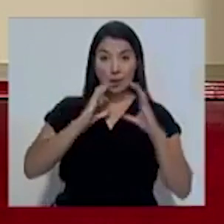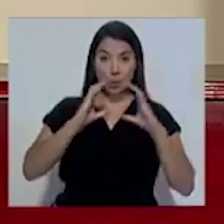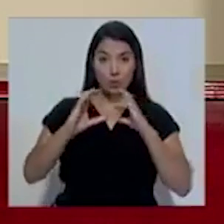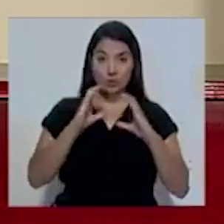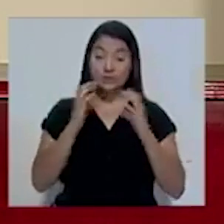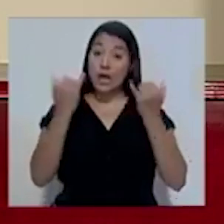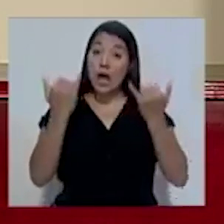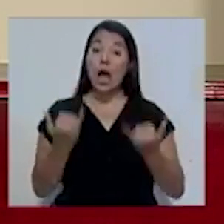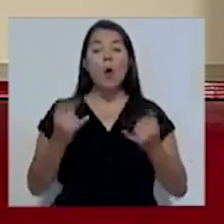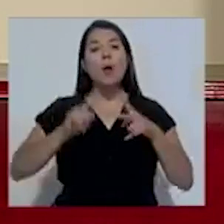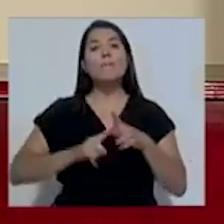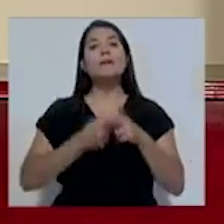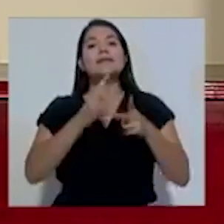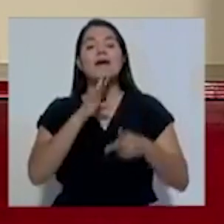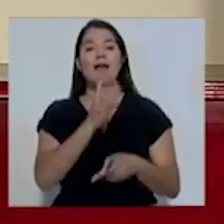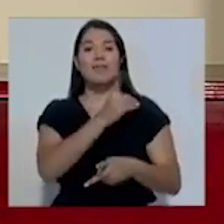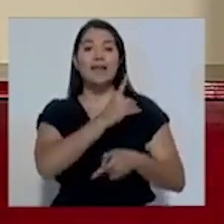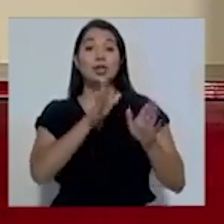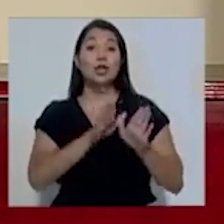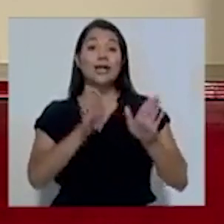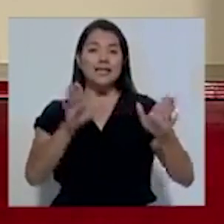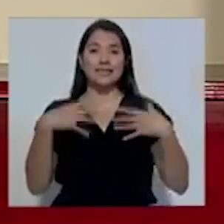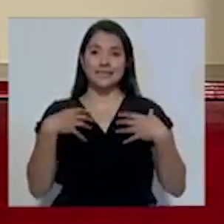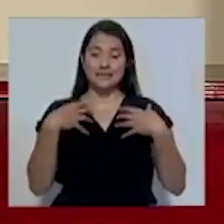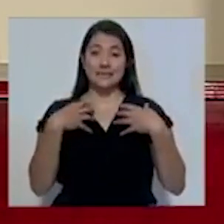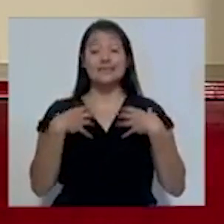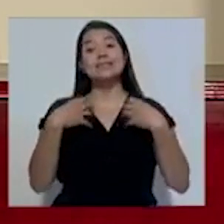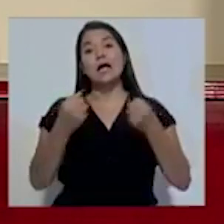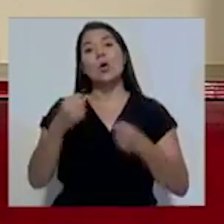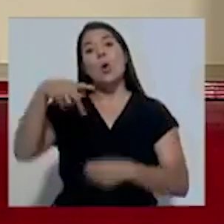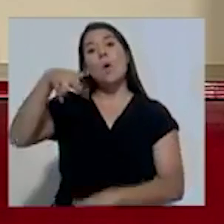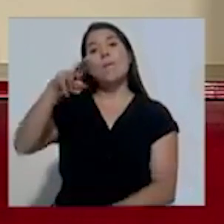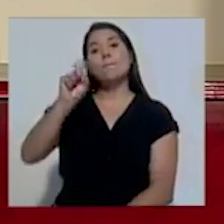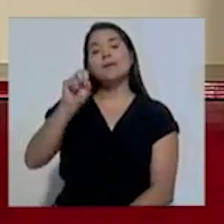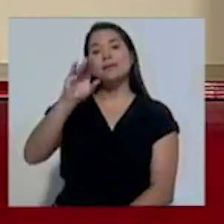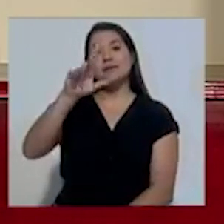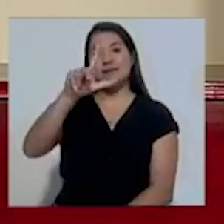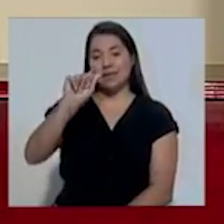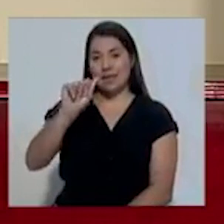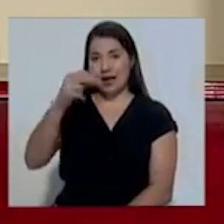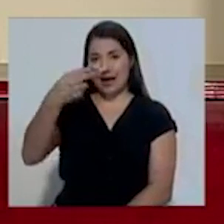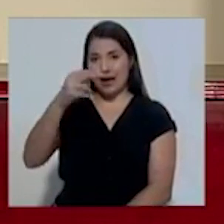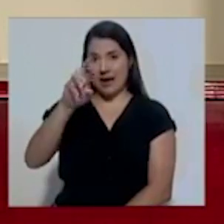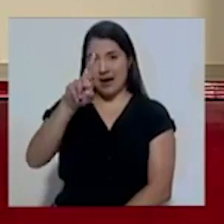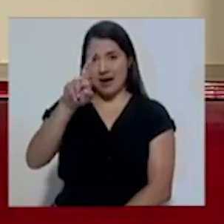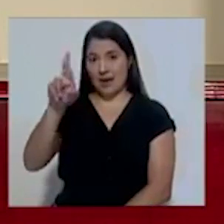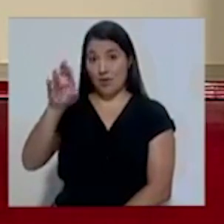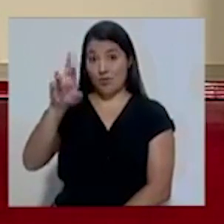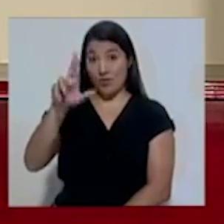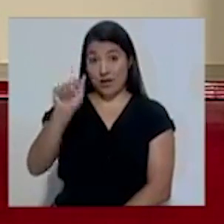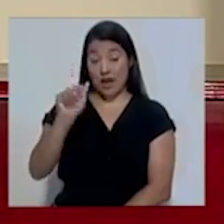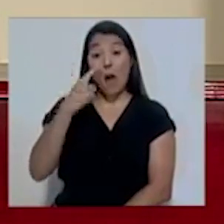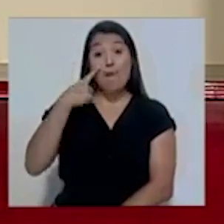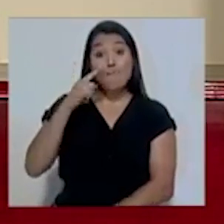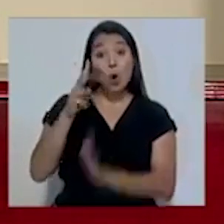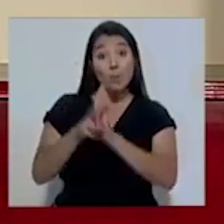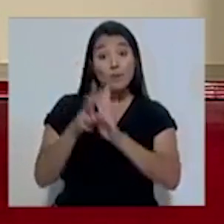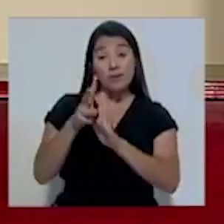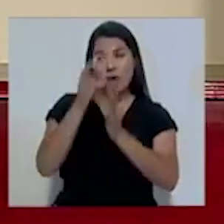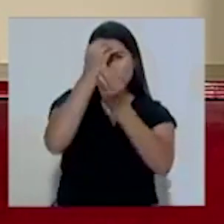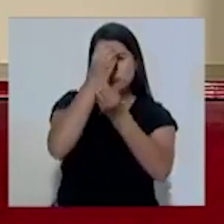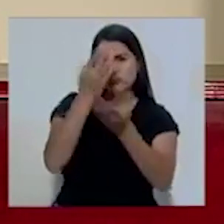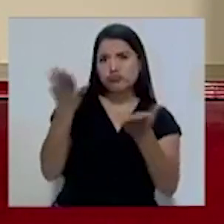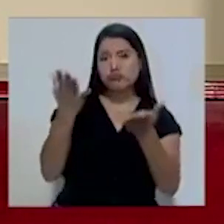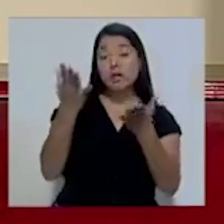De inmediato escucharemos a la Directora General de Salud, Fiscila Herrera, quien a través de un video nos detalla el reporte epidemiológico para